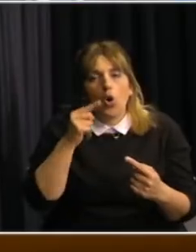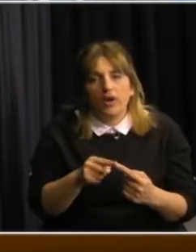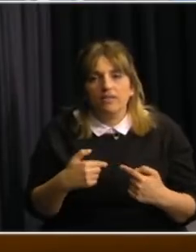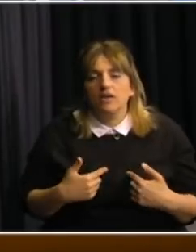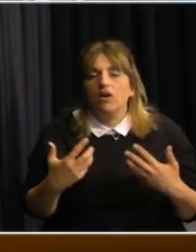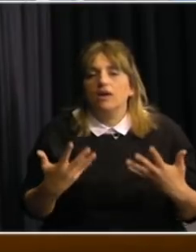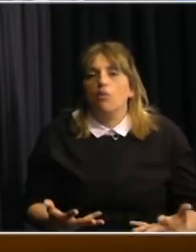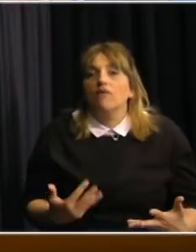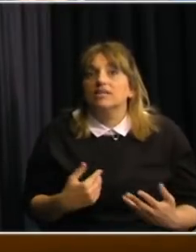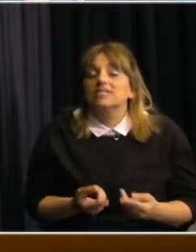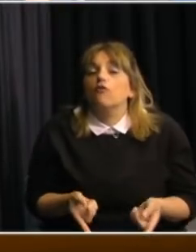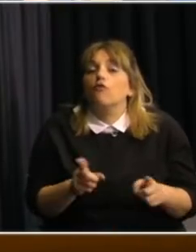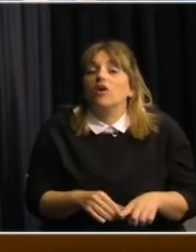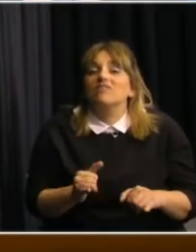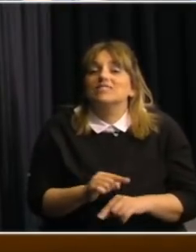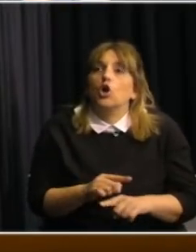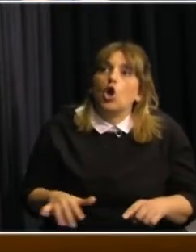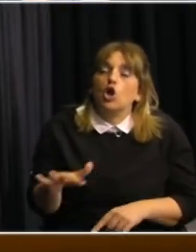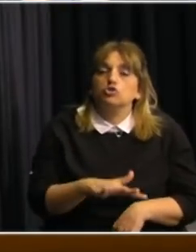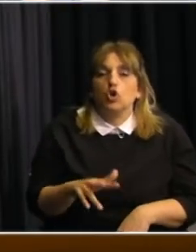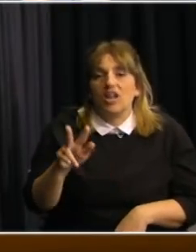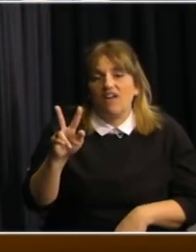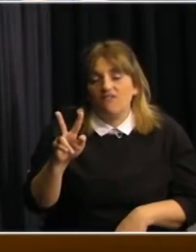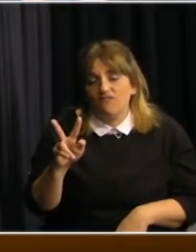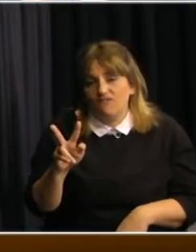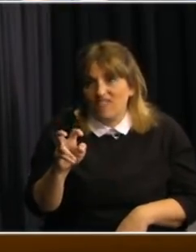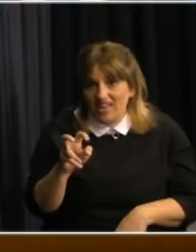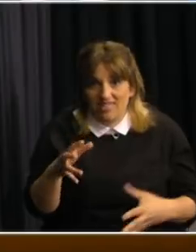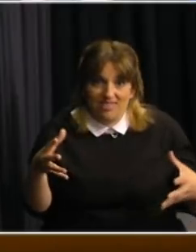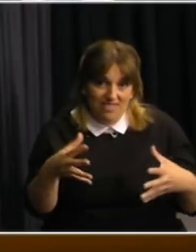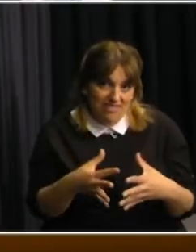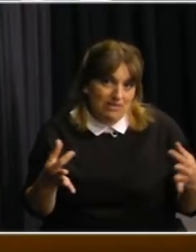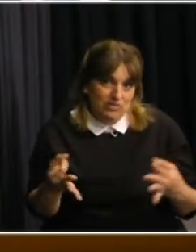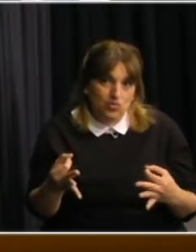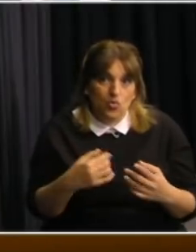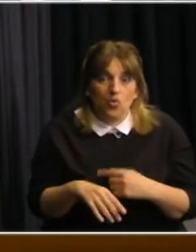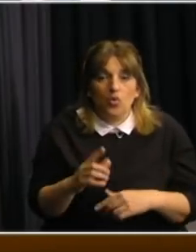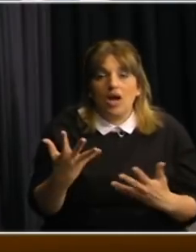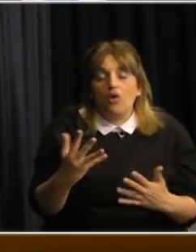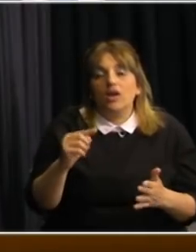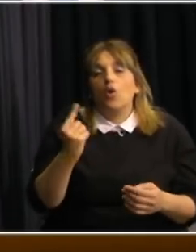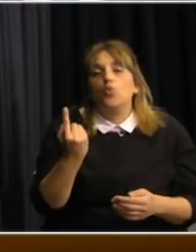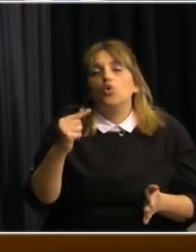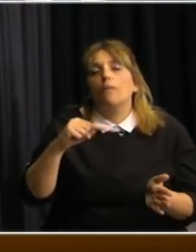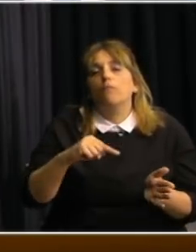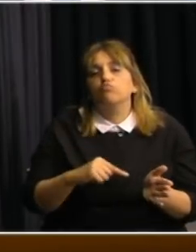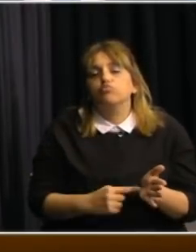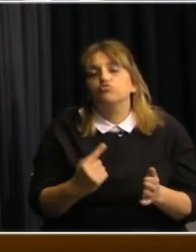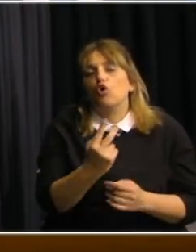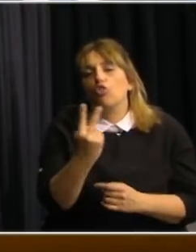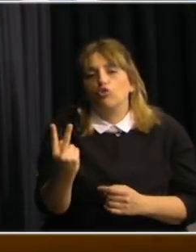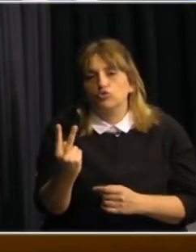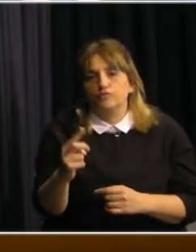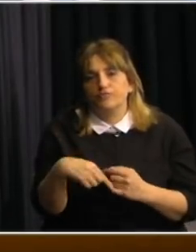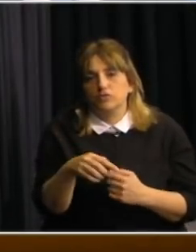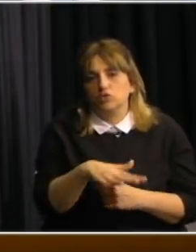ver si volvemos a la zona verde de que estamos muy cerca de hecho porque el promedio semanal que tenemos ahora es 1.2 y para allá la zona verde es